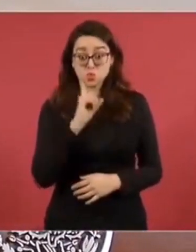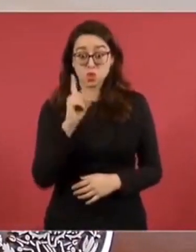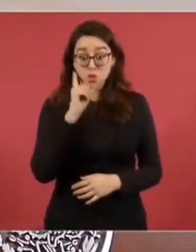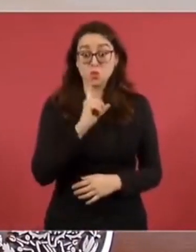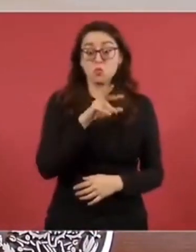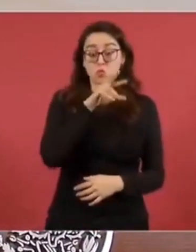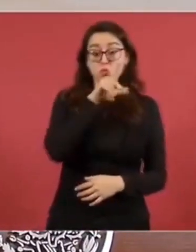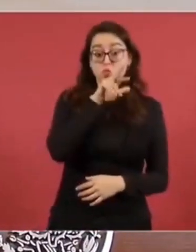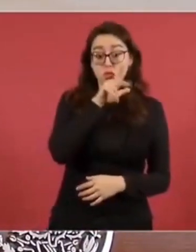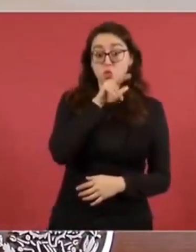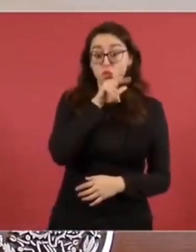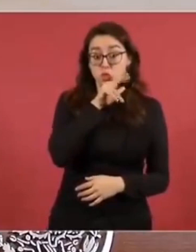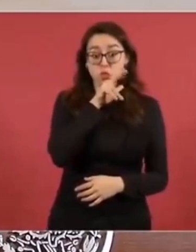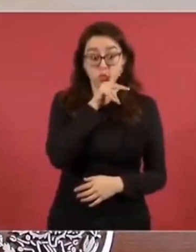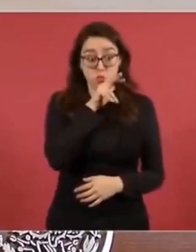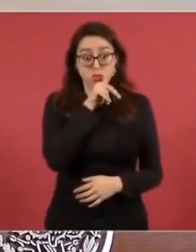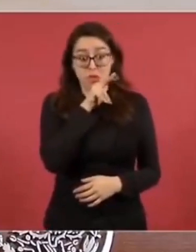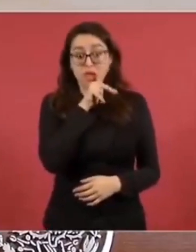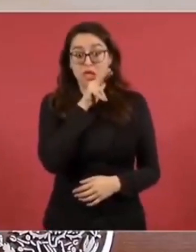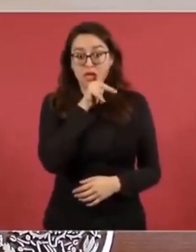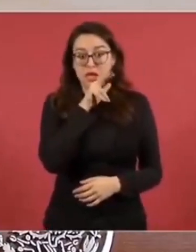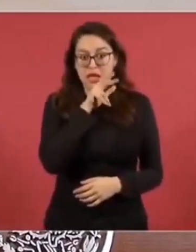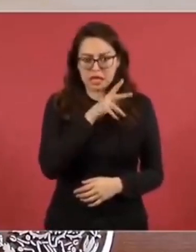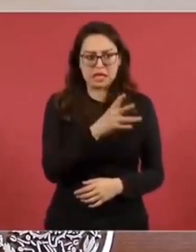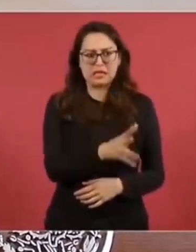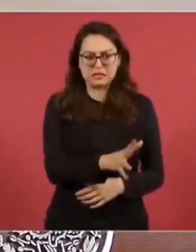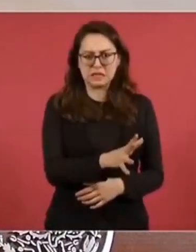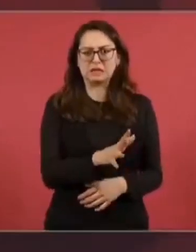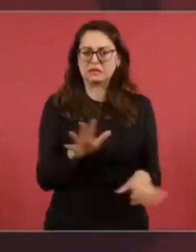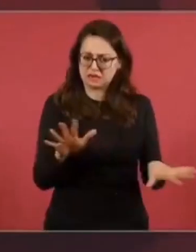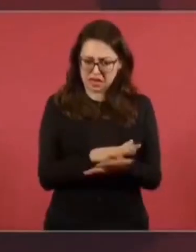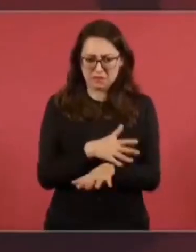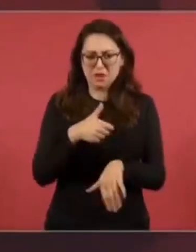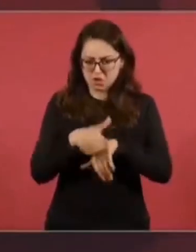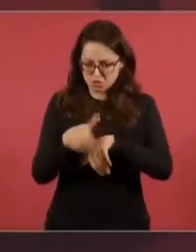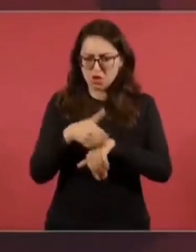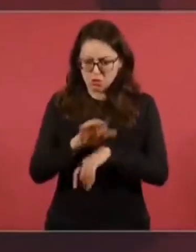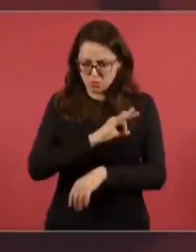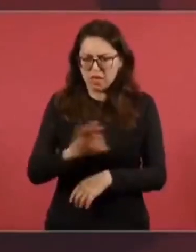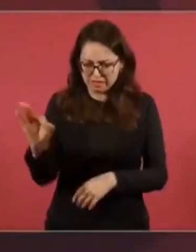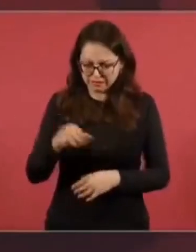que se dio a conocer su teléfono, que cambie su teléfono,